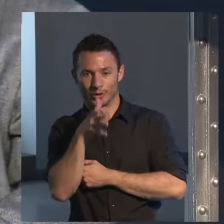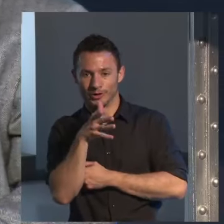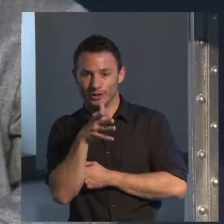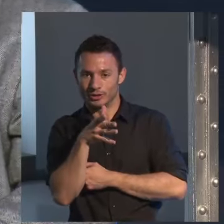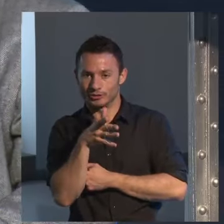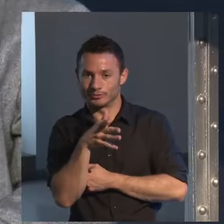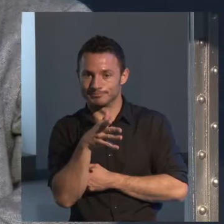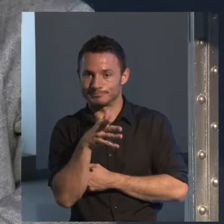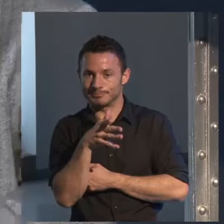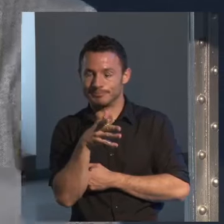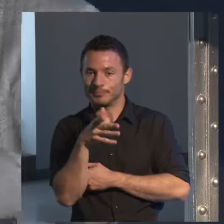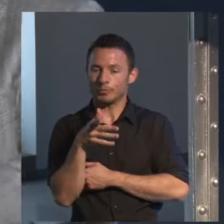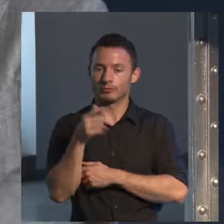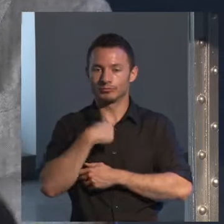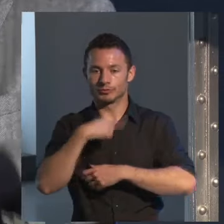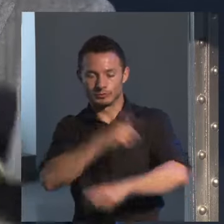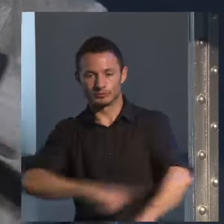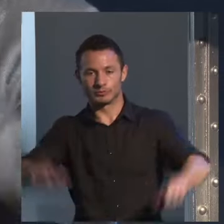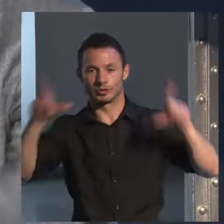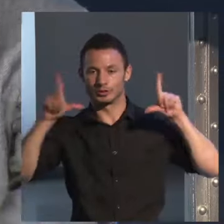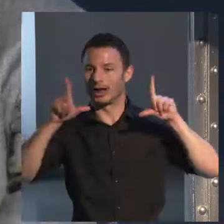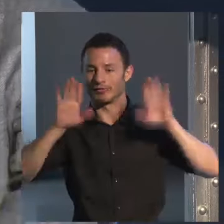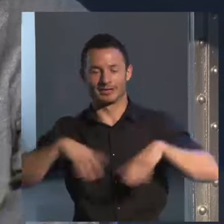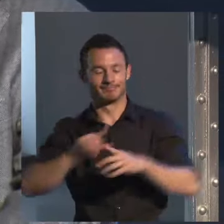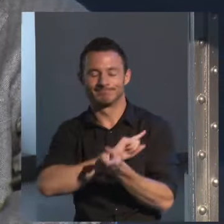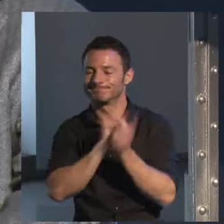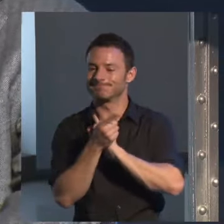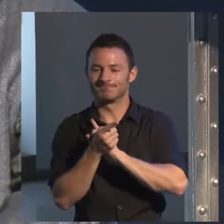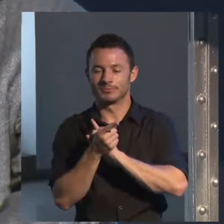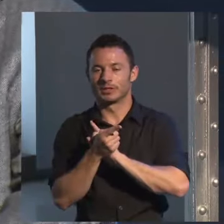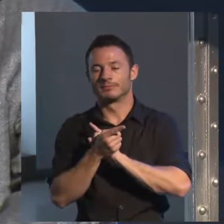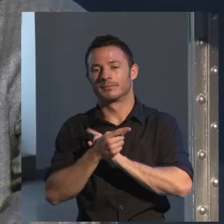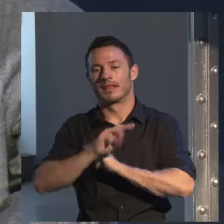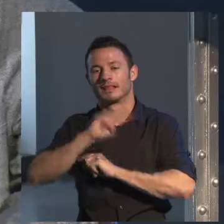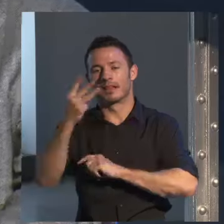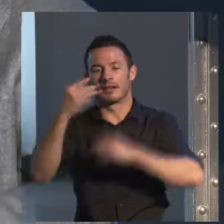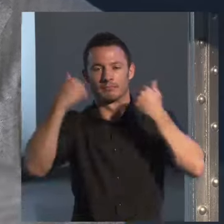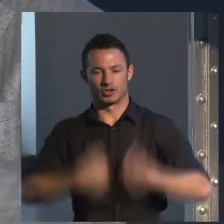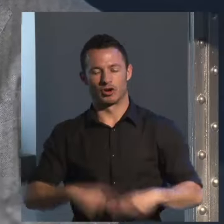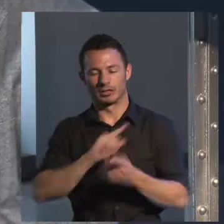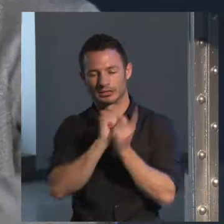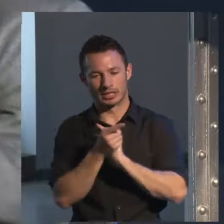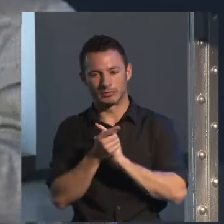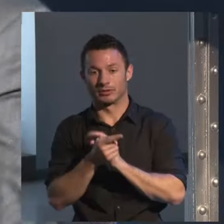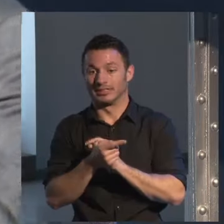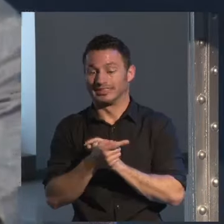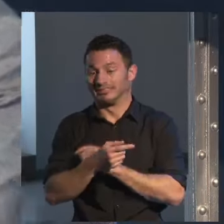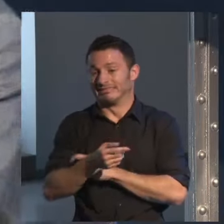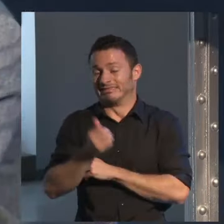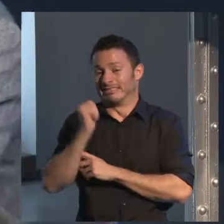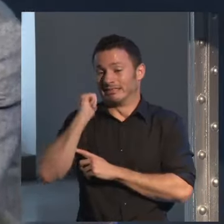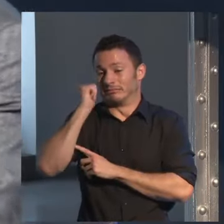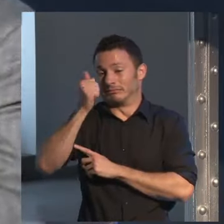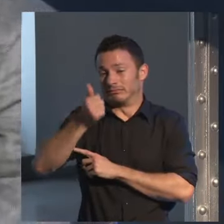en tercera. Es decir, que tuve que aquel trabajo que había hecho durante meses, años, desecharlo, ya